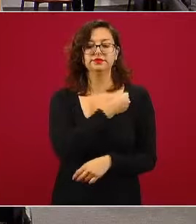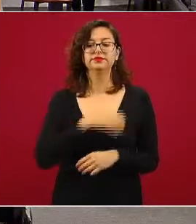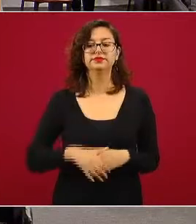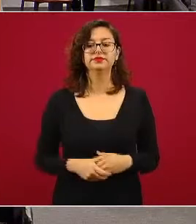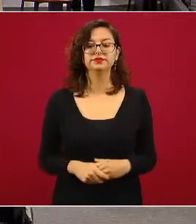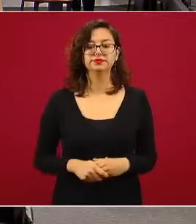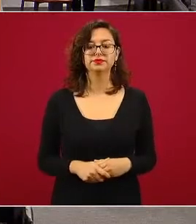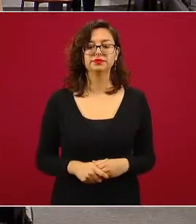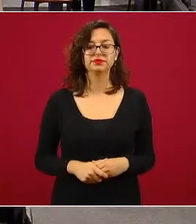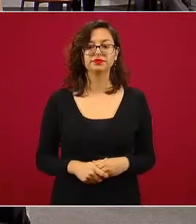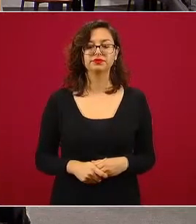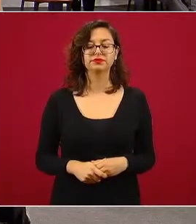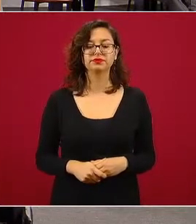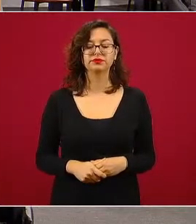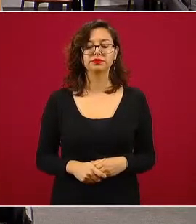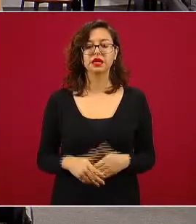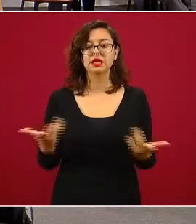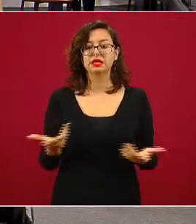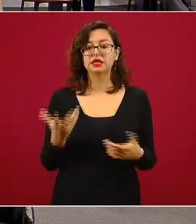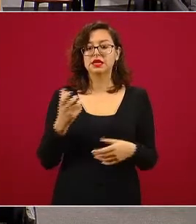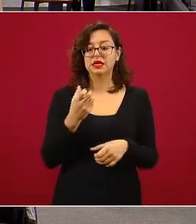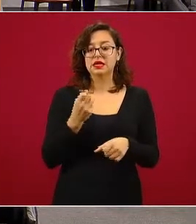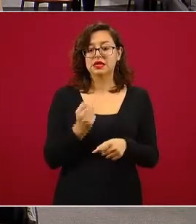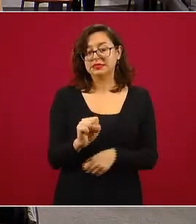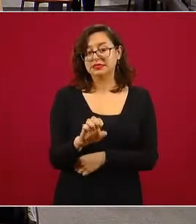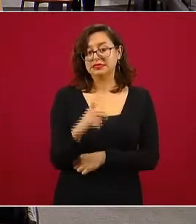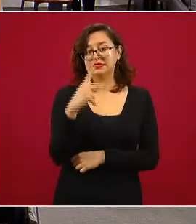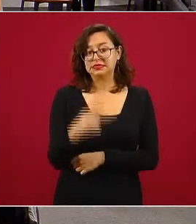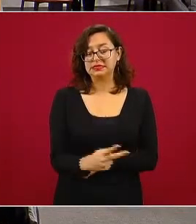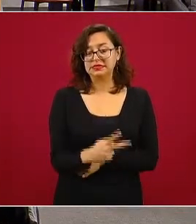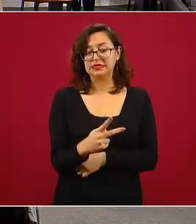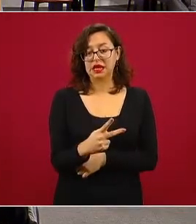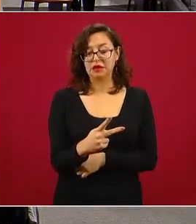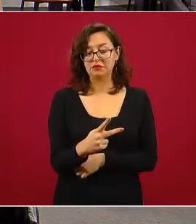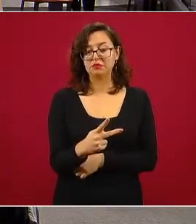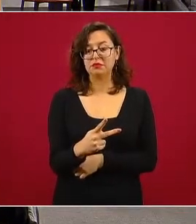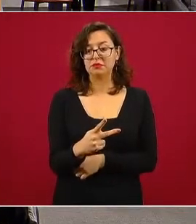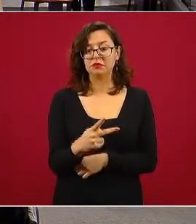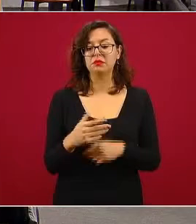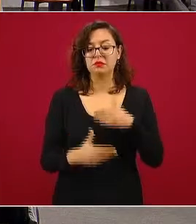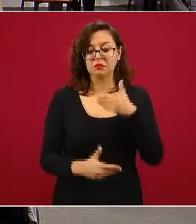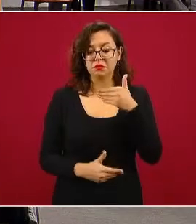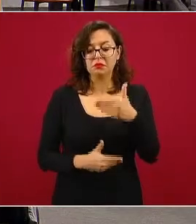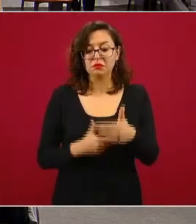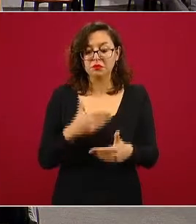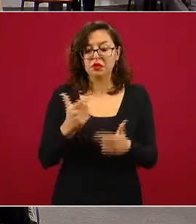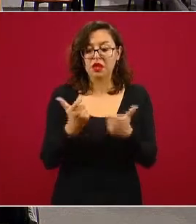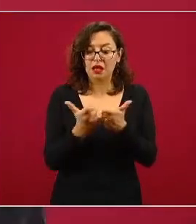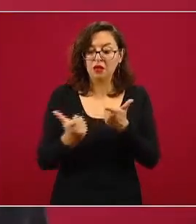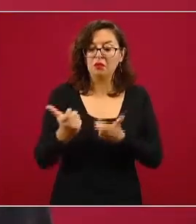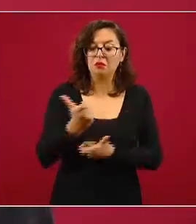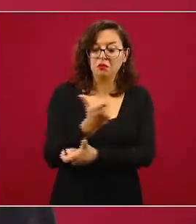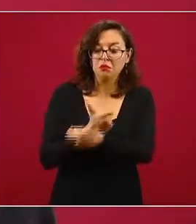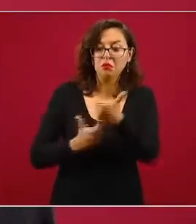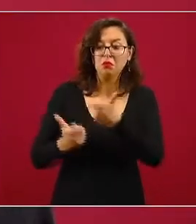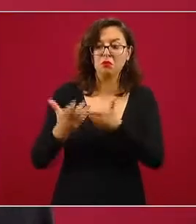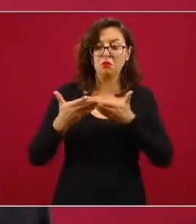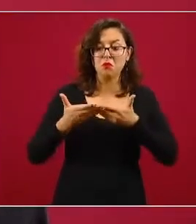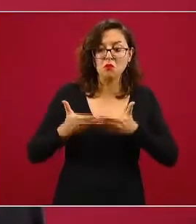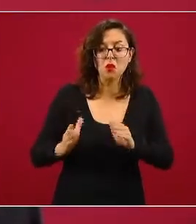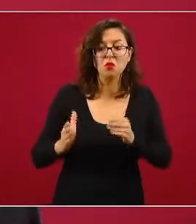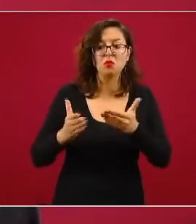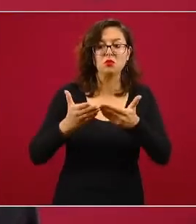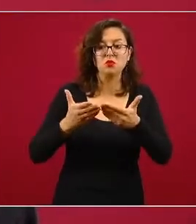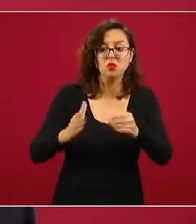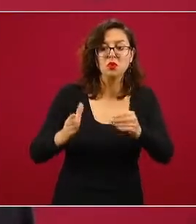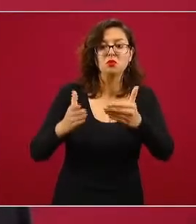Según la Secretaría de Salud, se está abriendo gradualmente la economía, gracias a